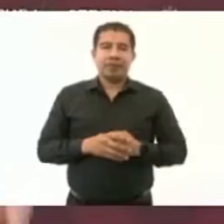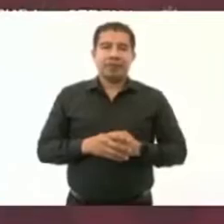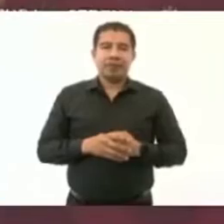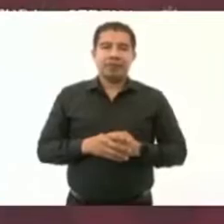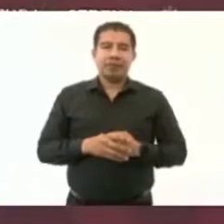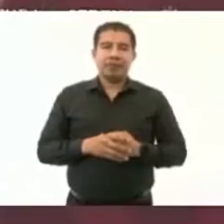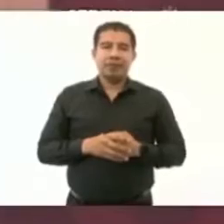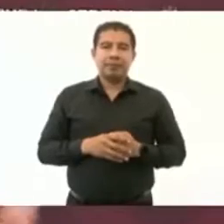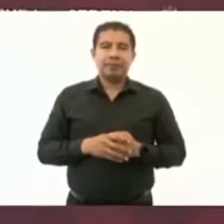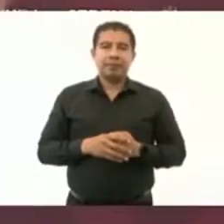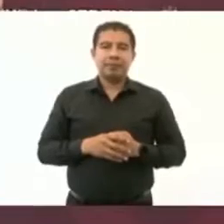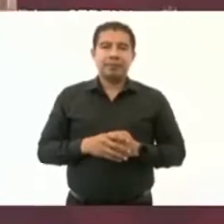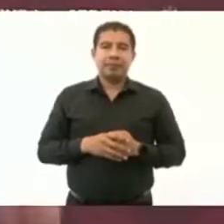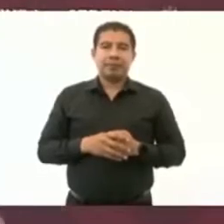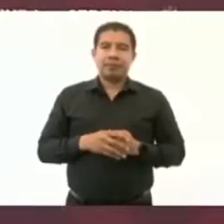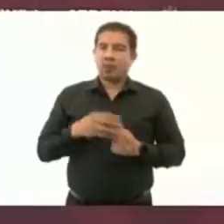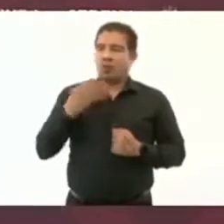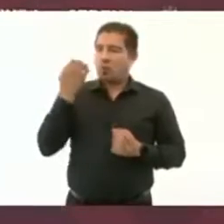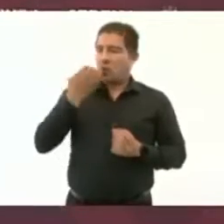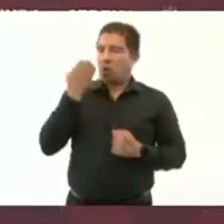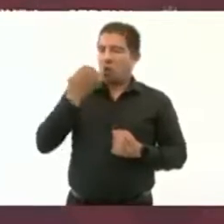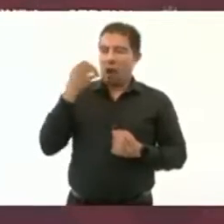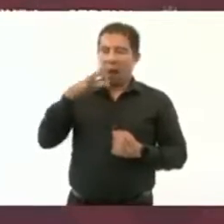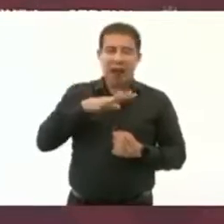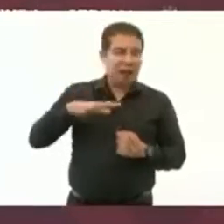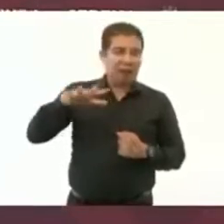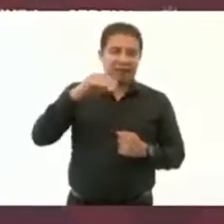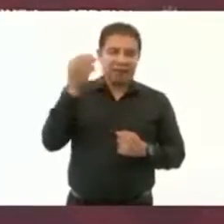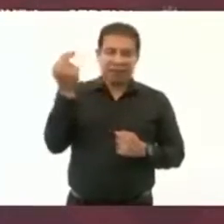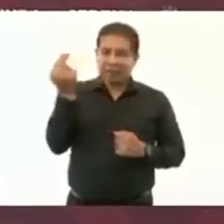Todas las escuelas que sean necesarias,